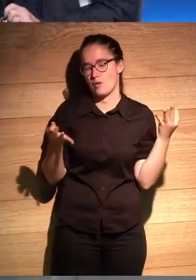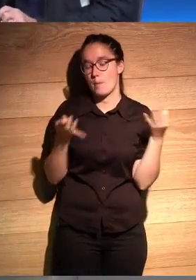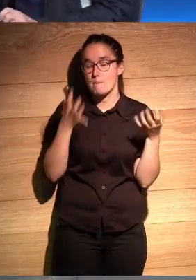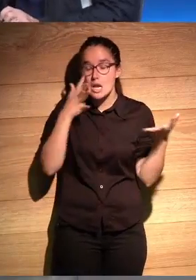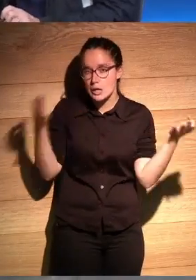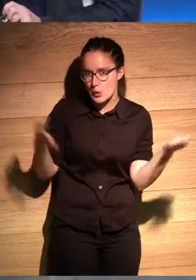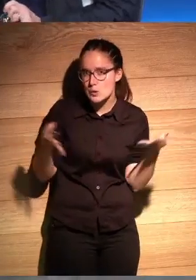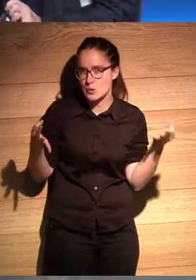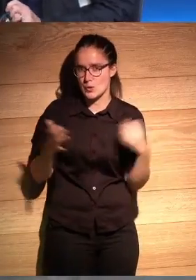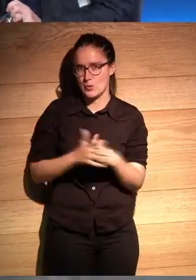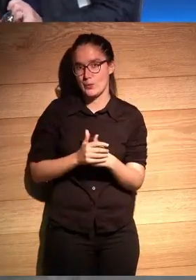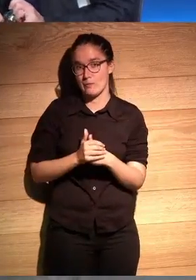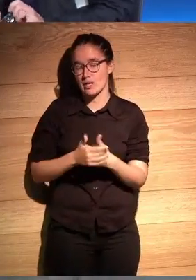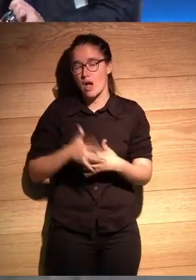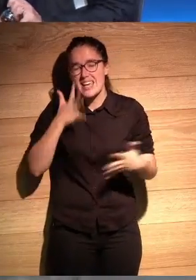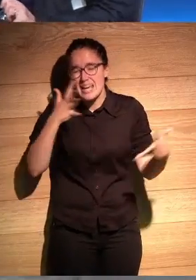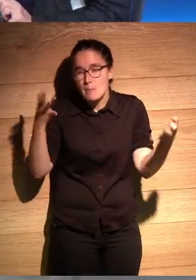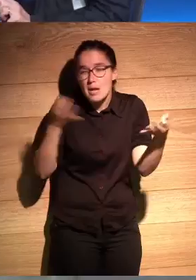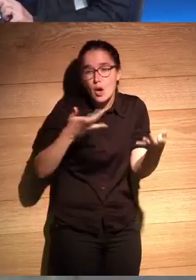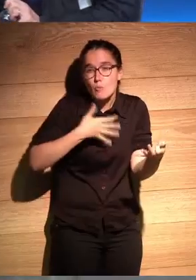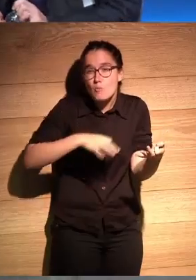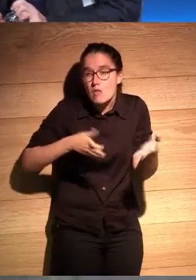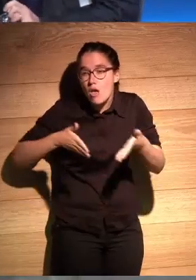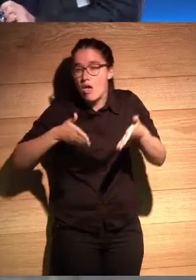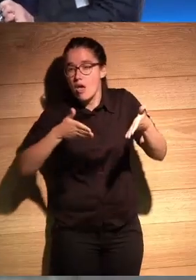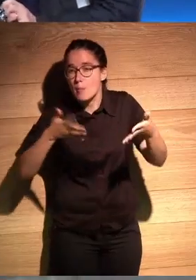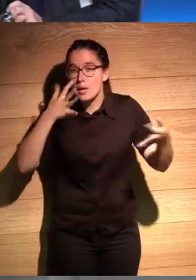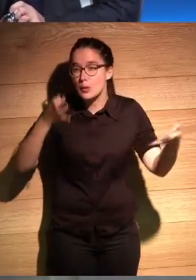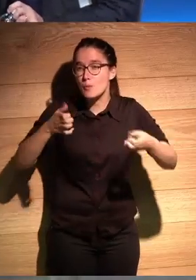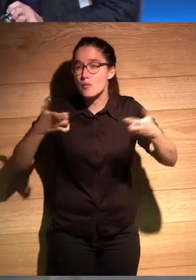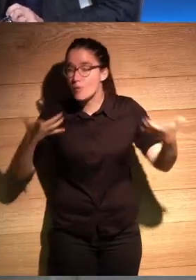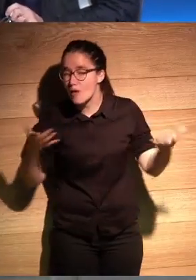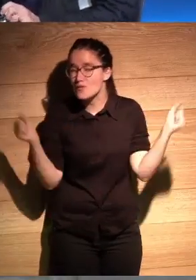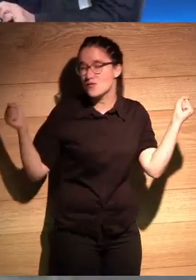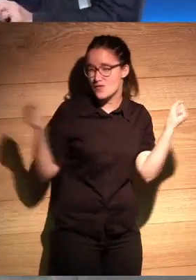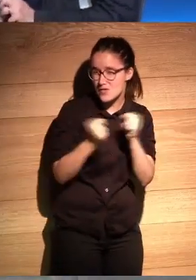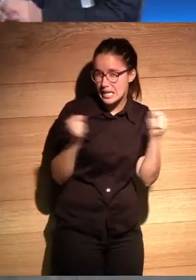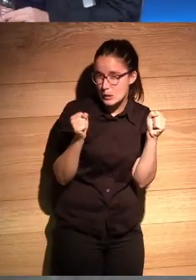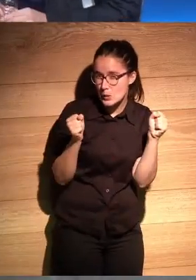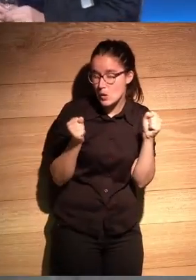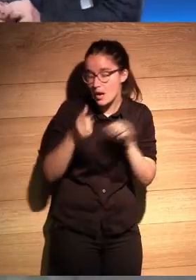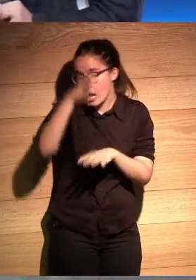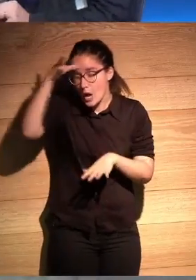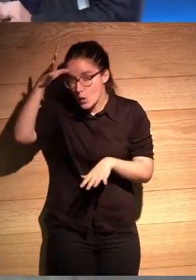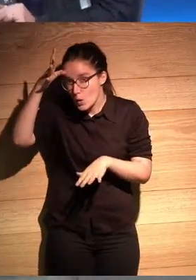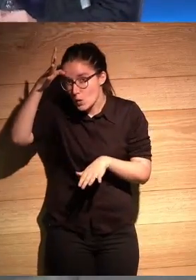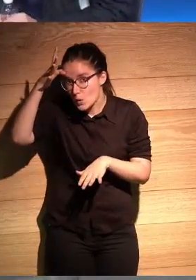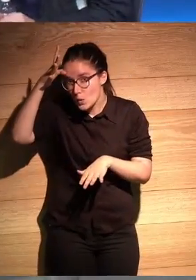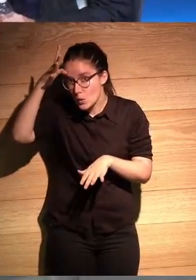arriesgado ¿eh? ¿qué peligros me acechan por el camino? ¿eh? hace frío ¿eh? hace calor